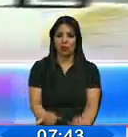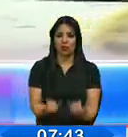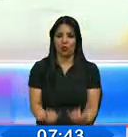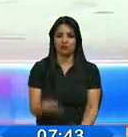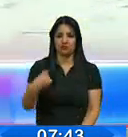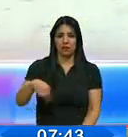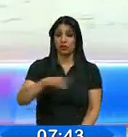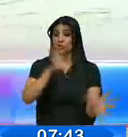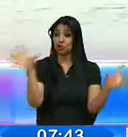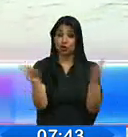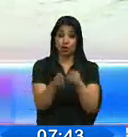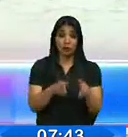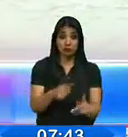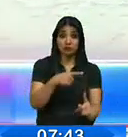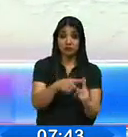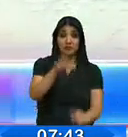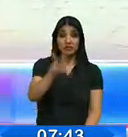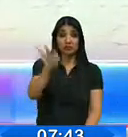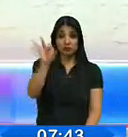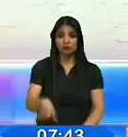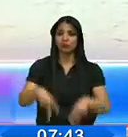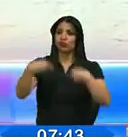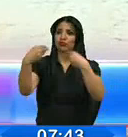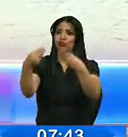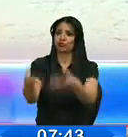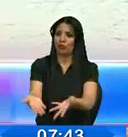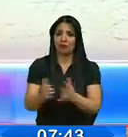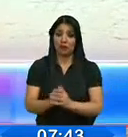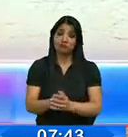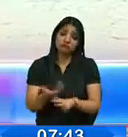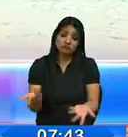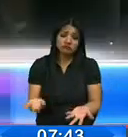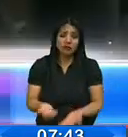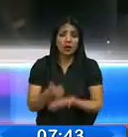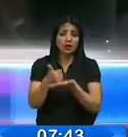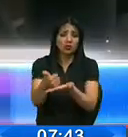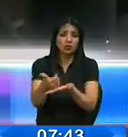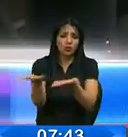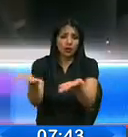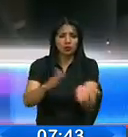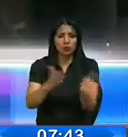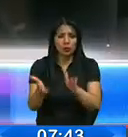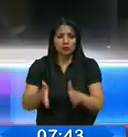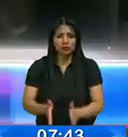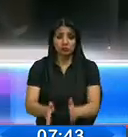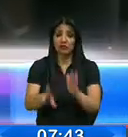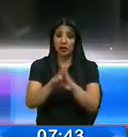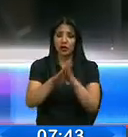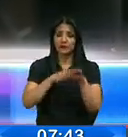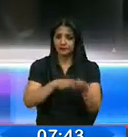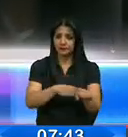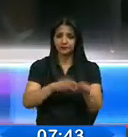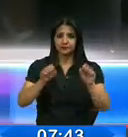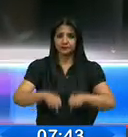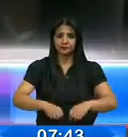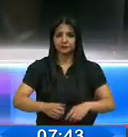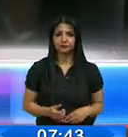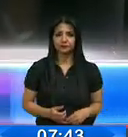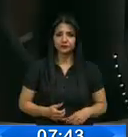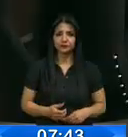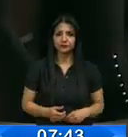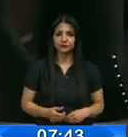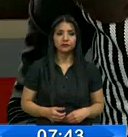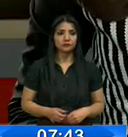de entregar el 3% de su espacio para esta labor humanitaria y sobre todo legal. En Quito informó Iván Casamen.